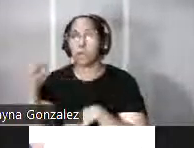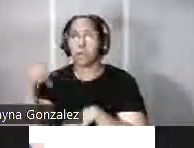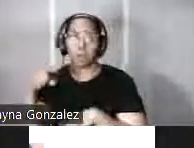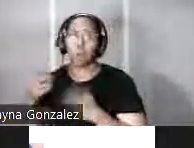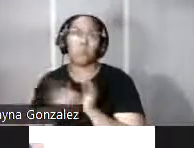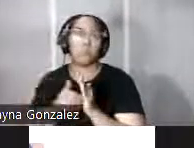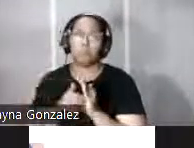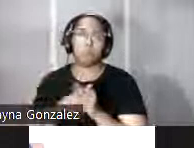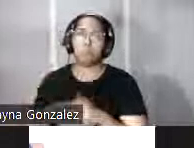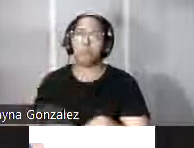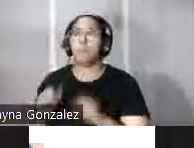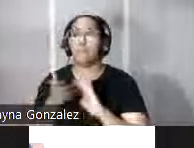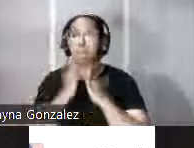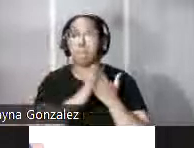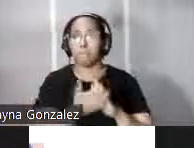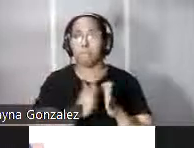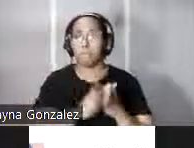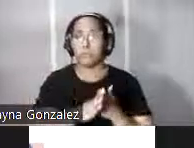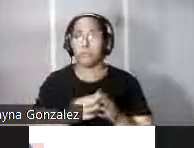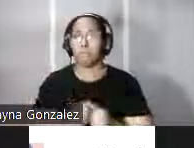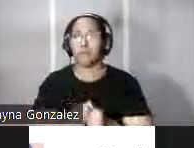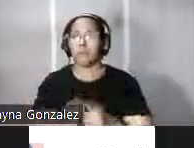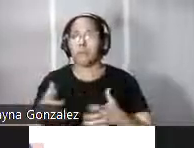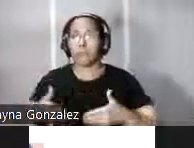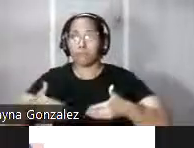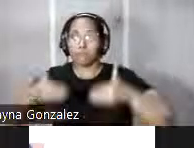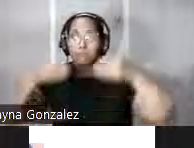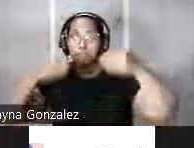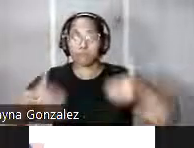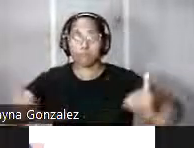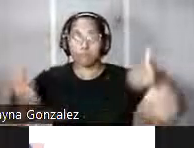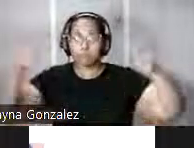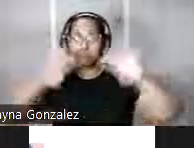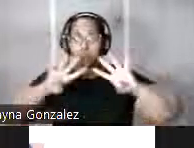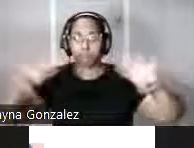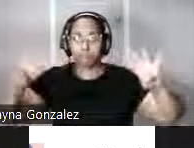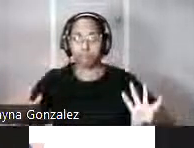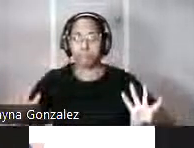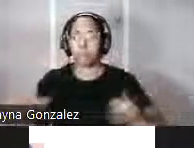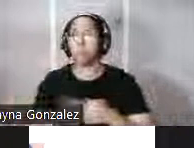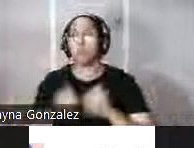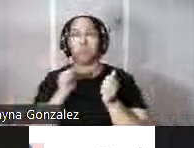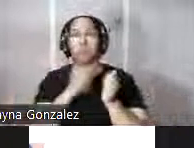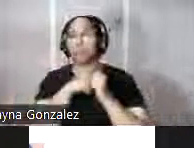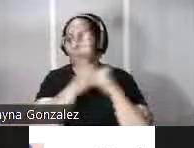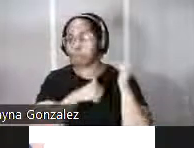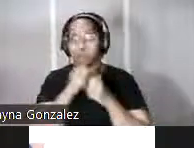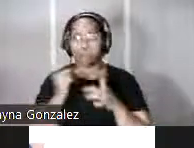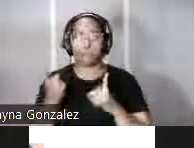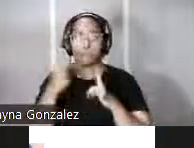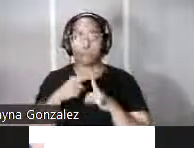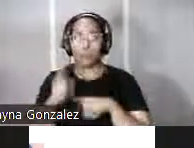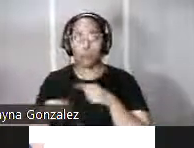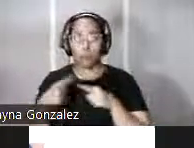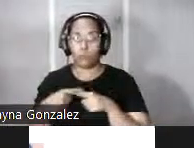este sector de la ciudad y ese recinto amurallado o ese lienzo de la cortina norte no se construye hasta mediados del siglo XVIII